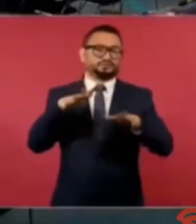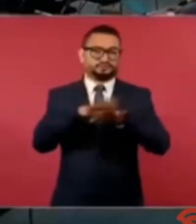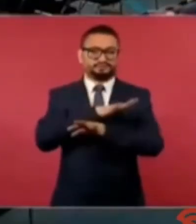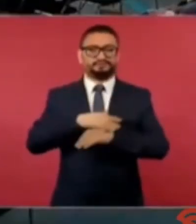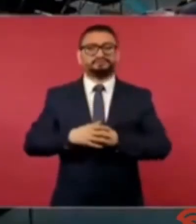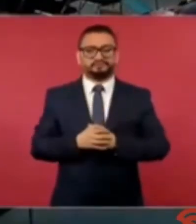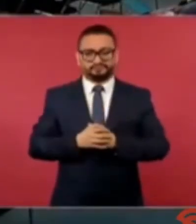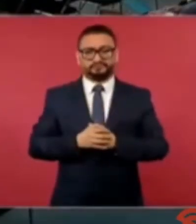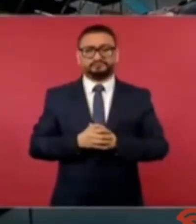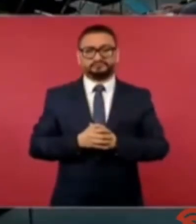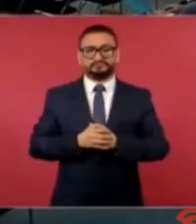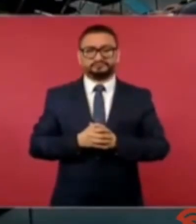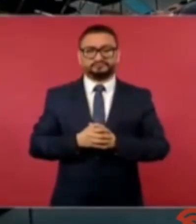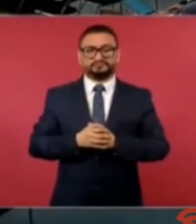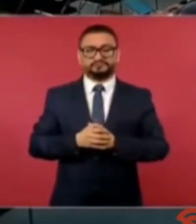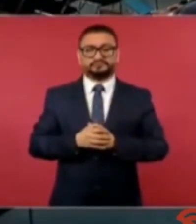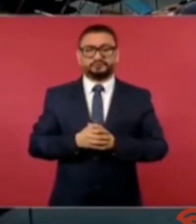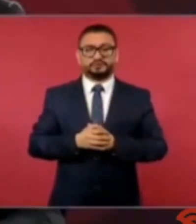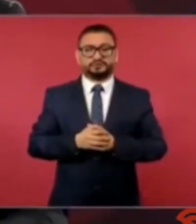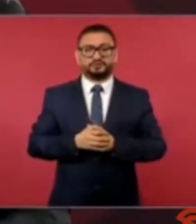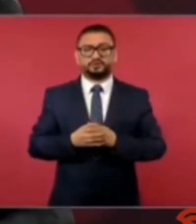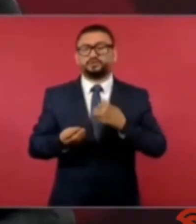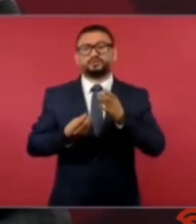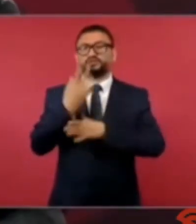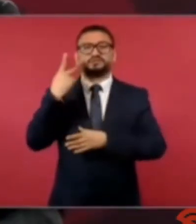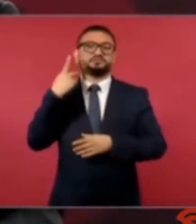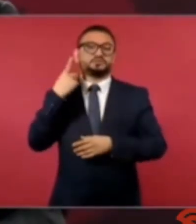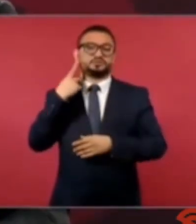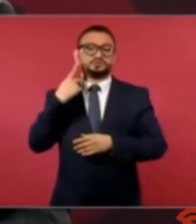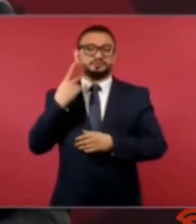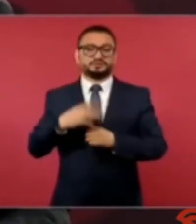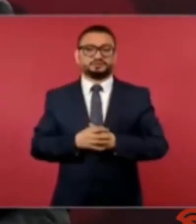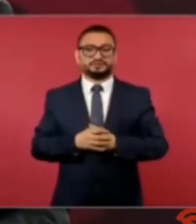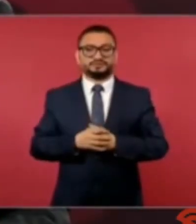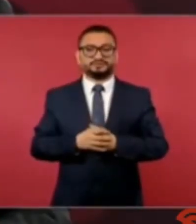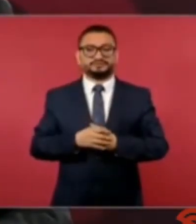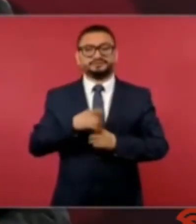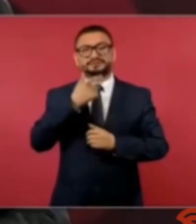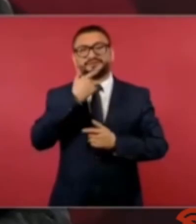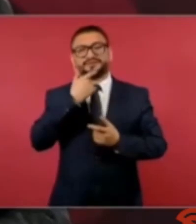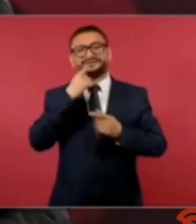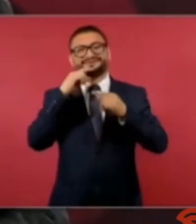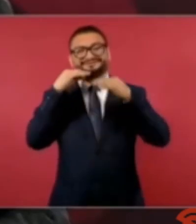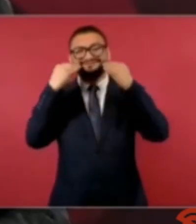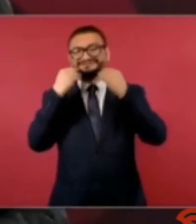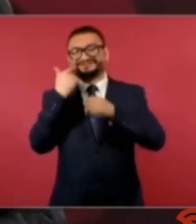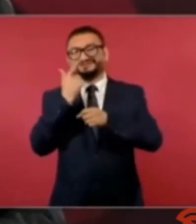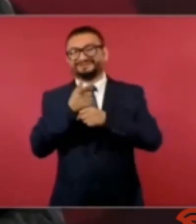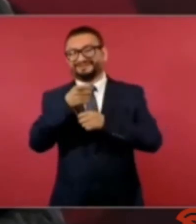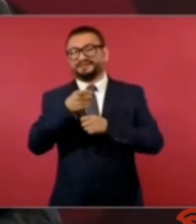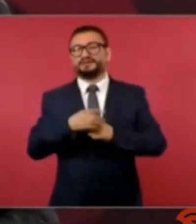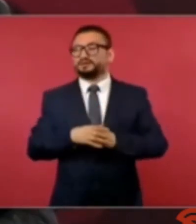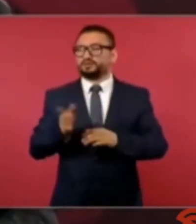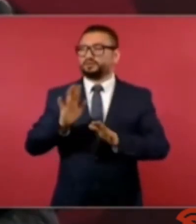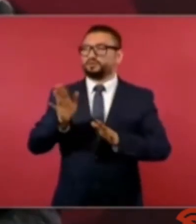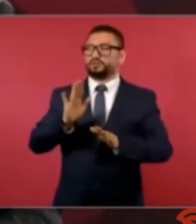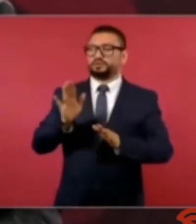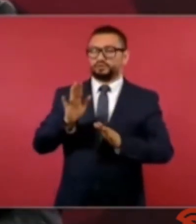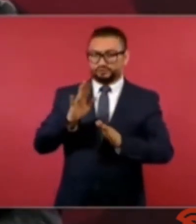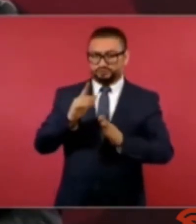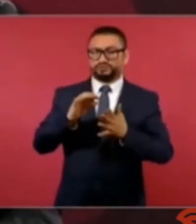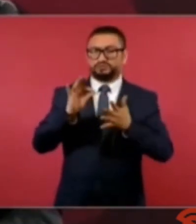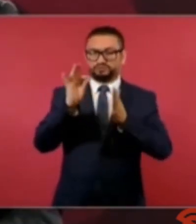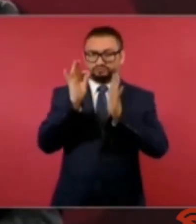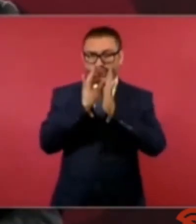de la nueva política yo nada más digo la sonrisa lo delata presidente no no no les voy a mostrar los 10